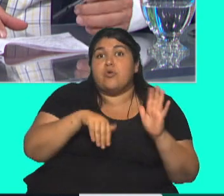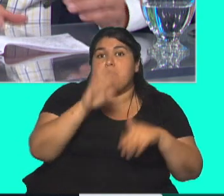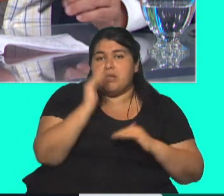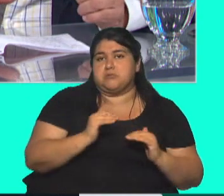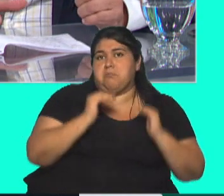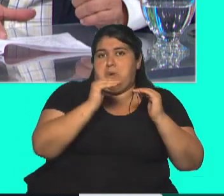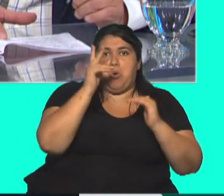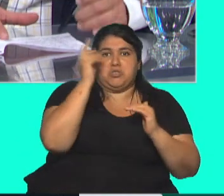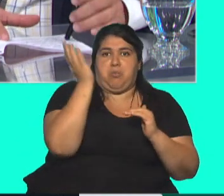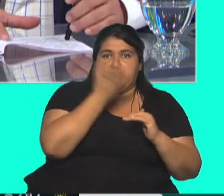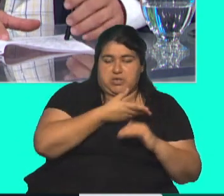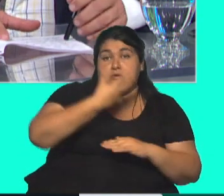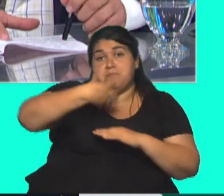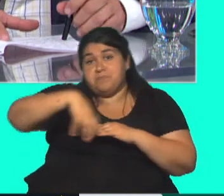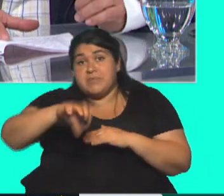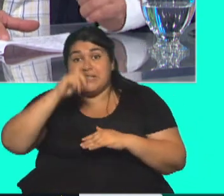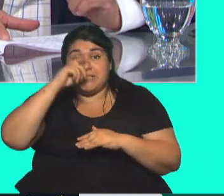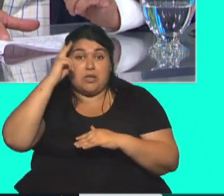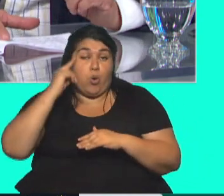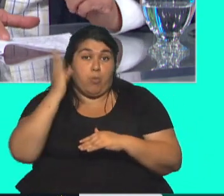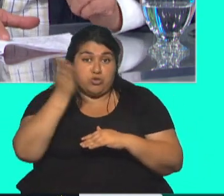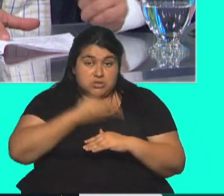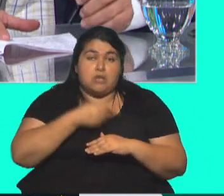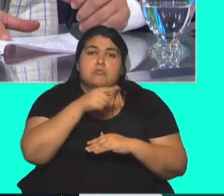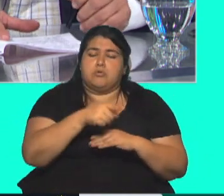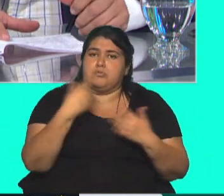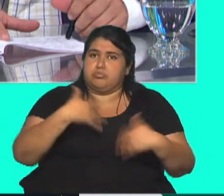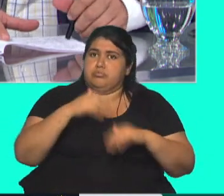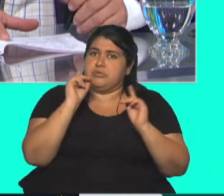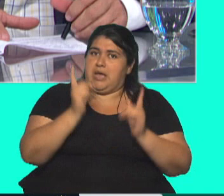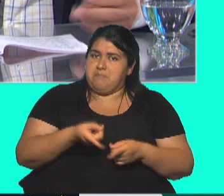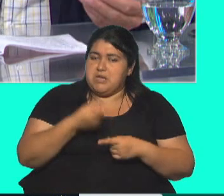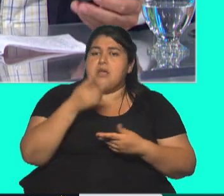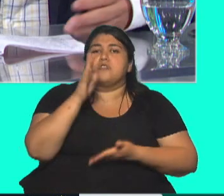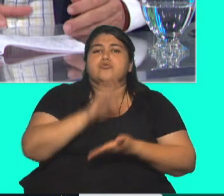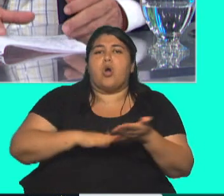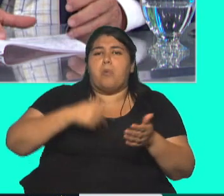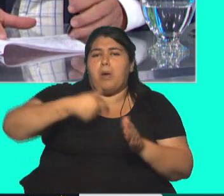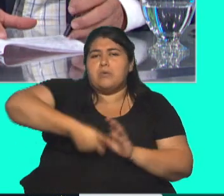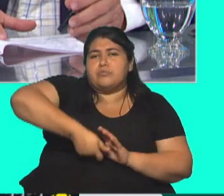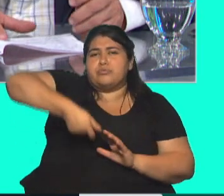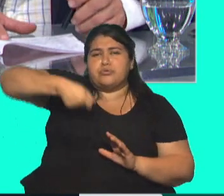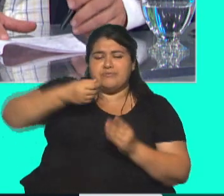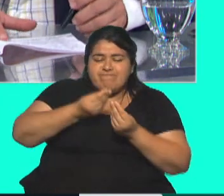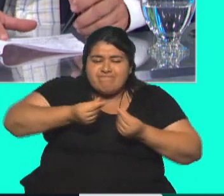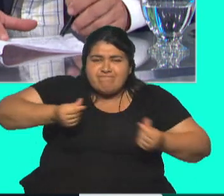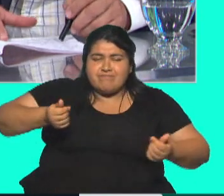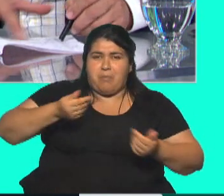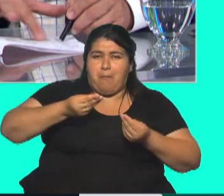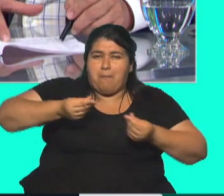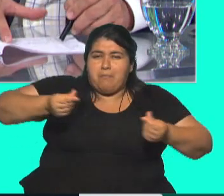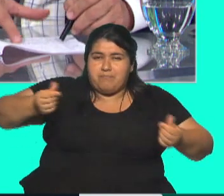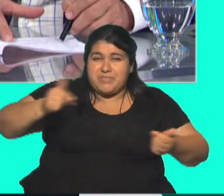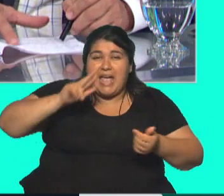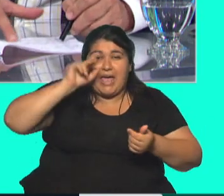80%. El tercero, 79%, fíjate vos el nivel de concentración también. Refinación de petróleo, por eso, únicamente la de esa industria petrólea grande.